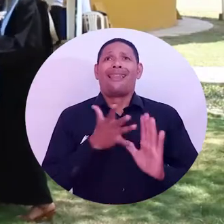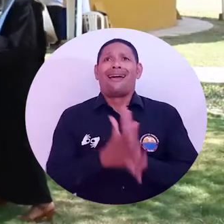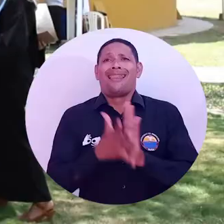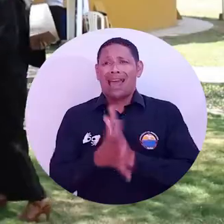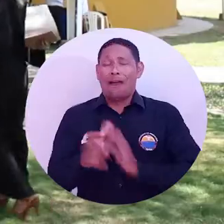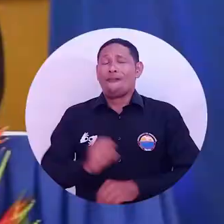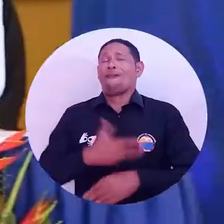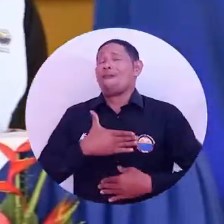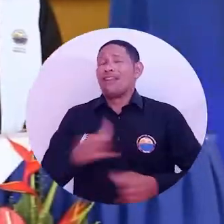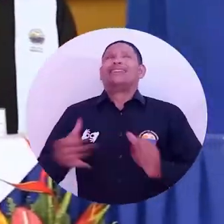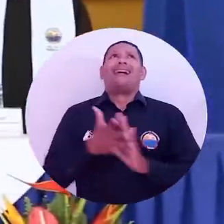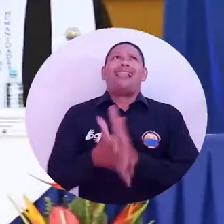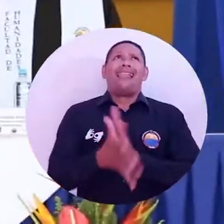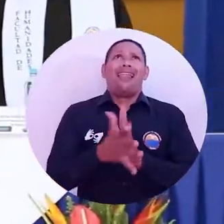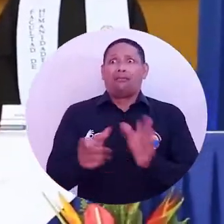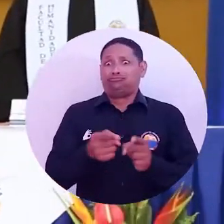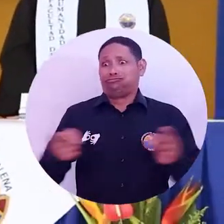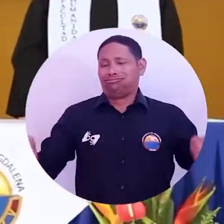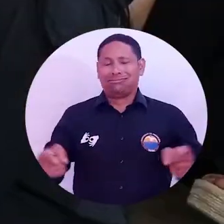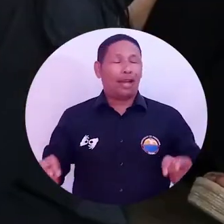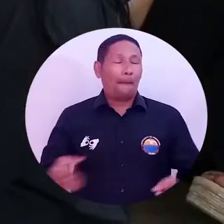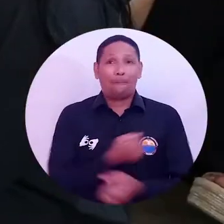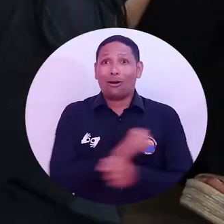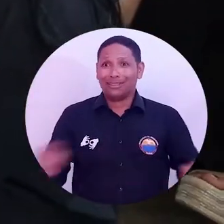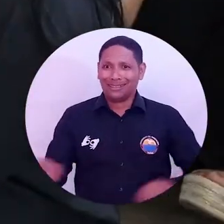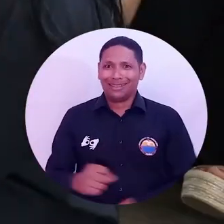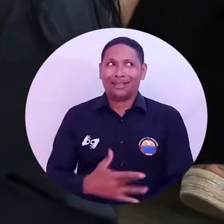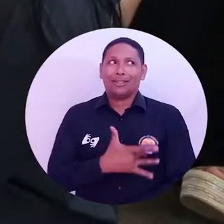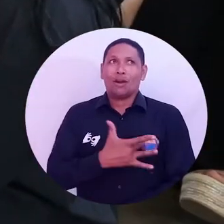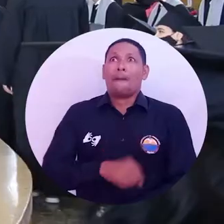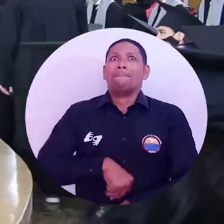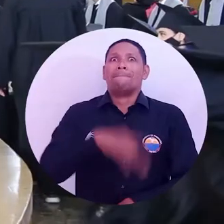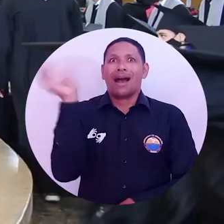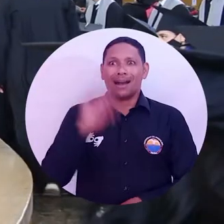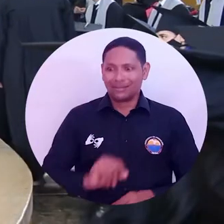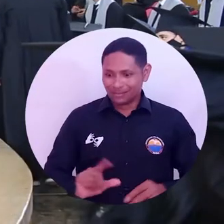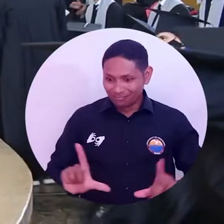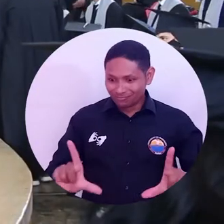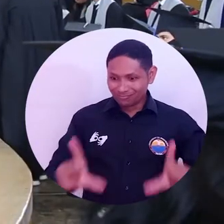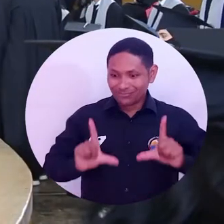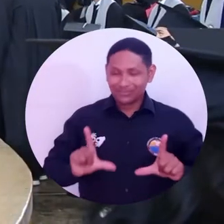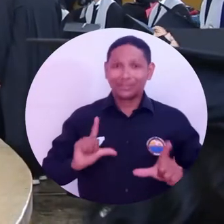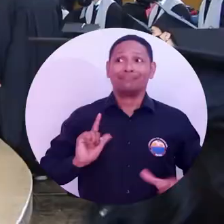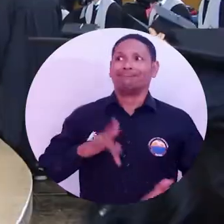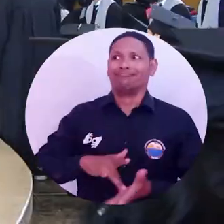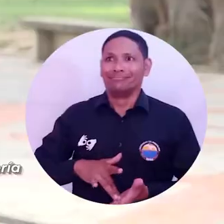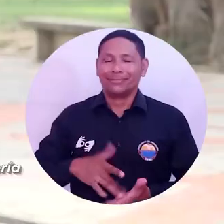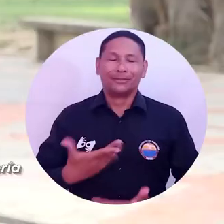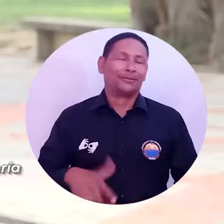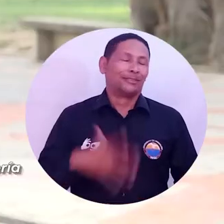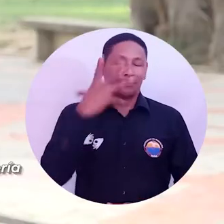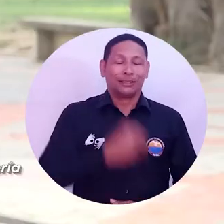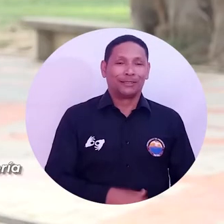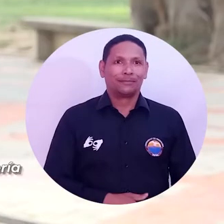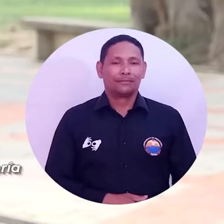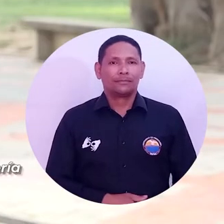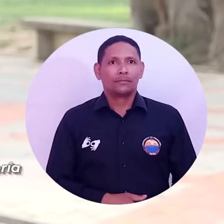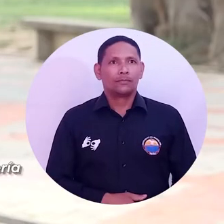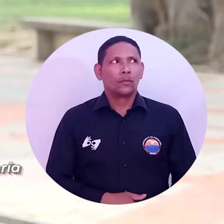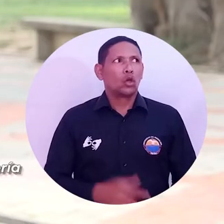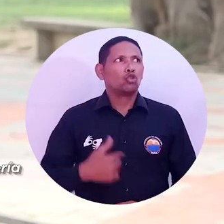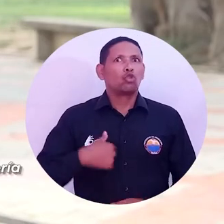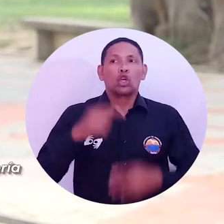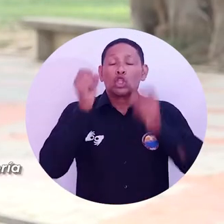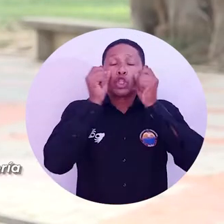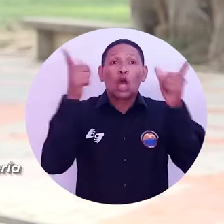cortas para expresar lo feliz que me siento de poder estar en nuestra alma mater, de poder recibir este título de manera presencial. Realmente no lo